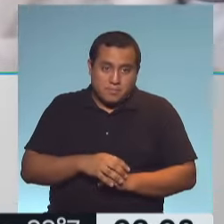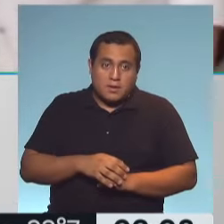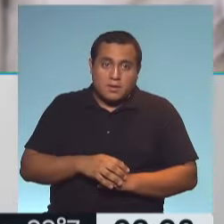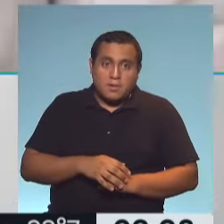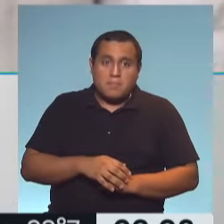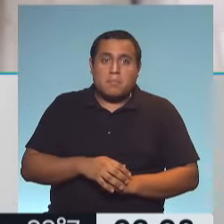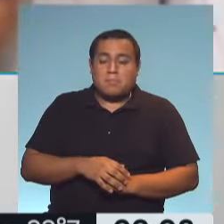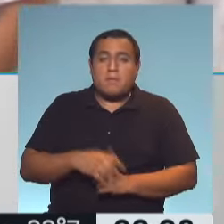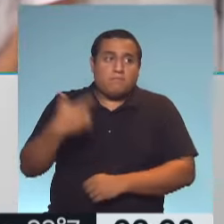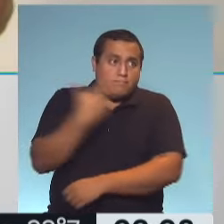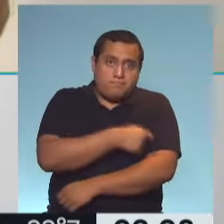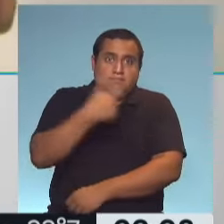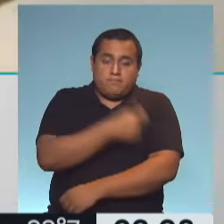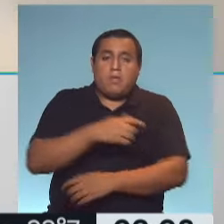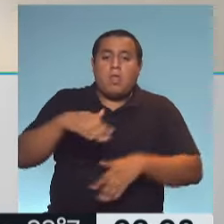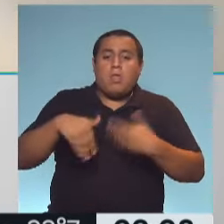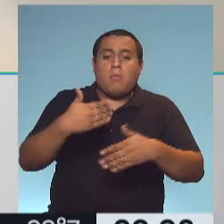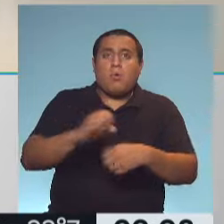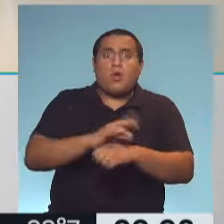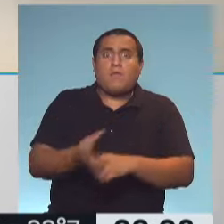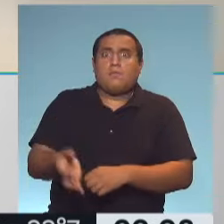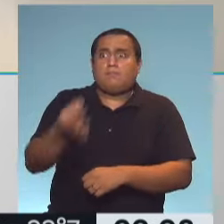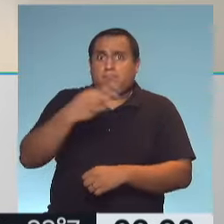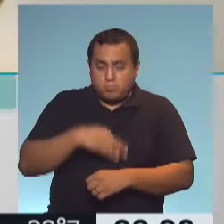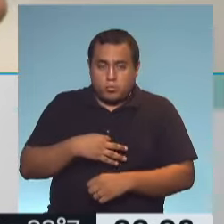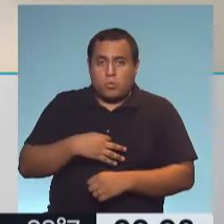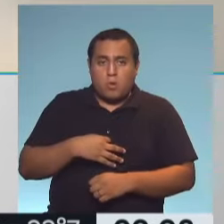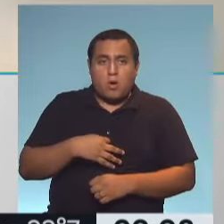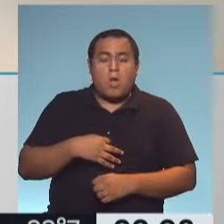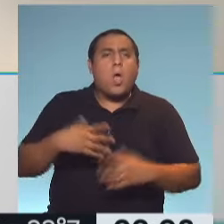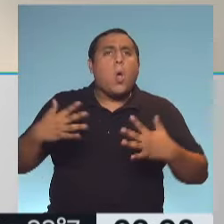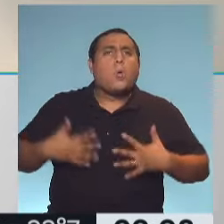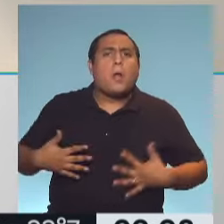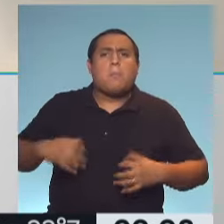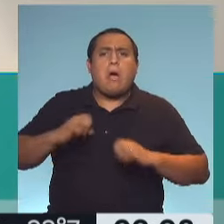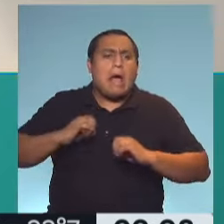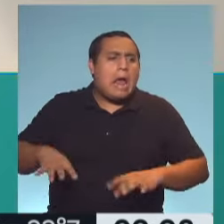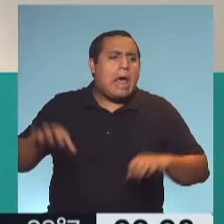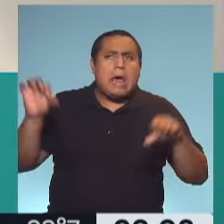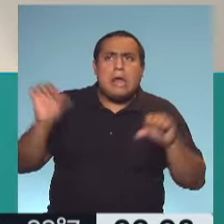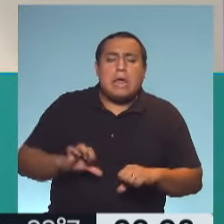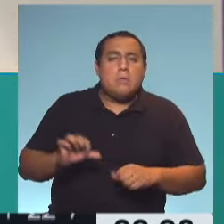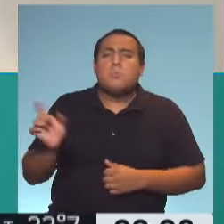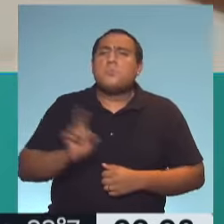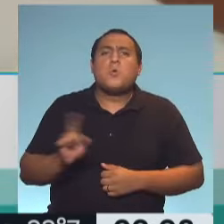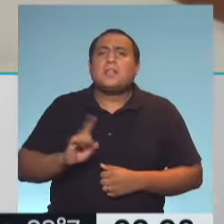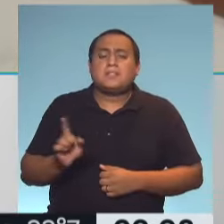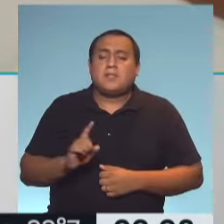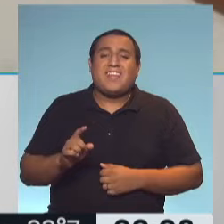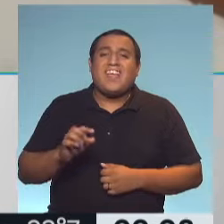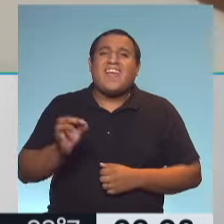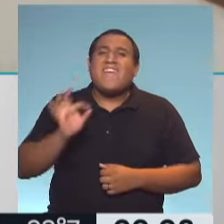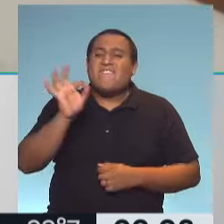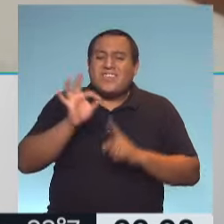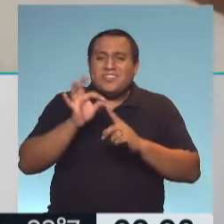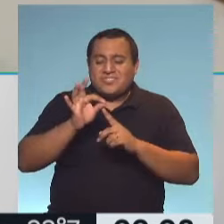la infección, le ha permitido justamente tal vez limitar las manifestaciones clínicas y sobre todo la extensión. Es un tiro que tiene una